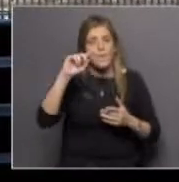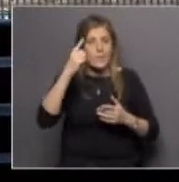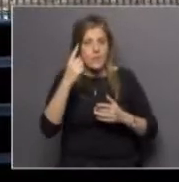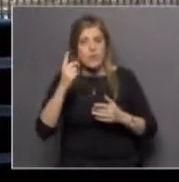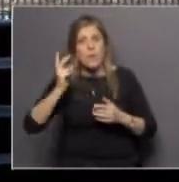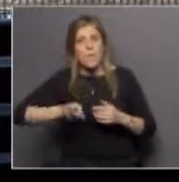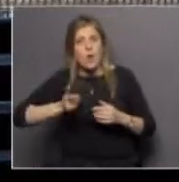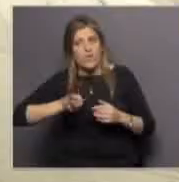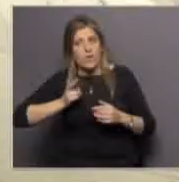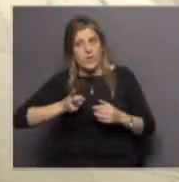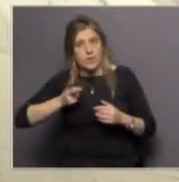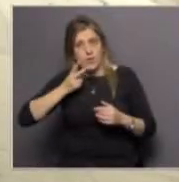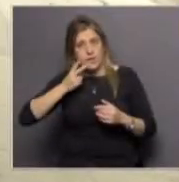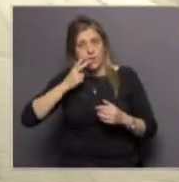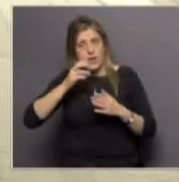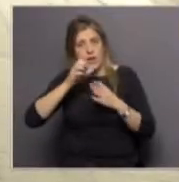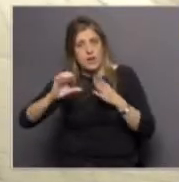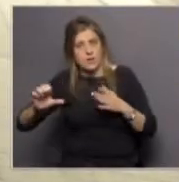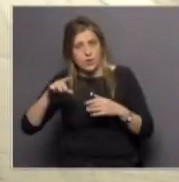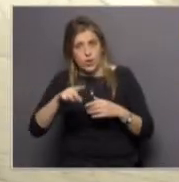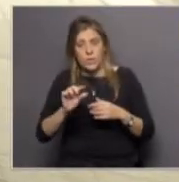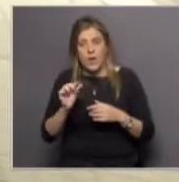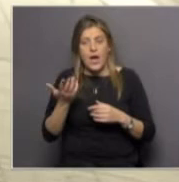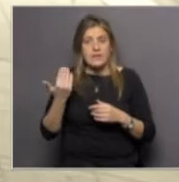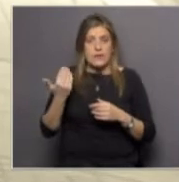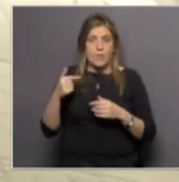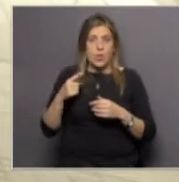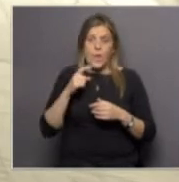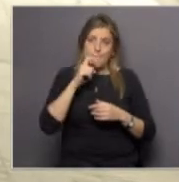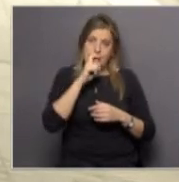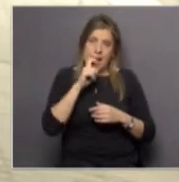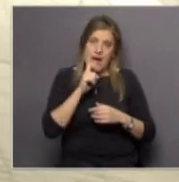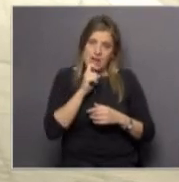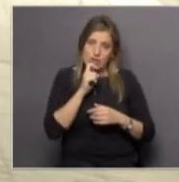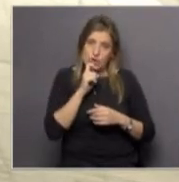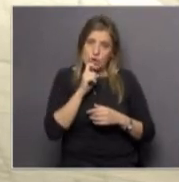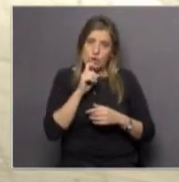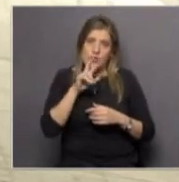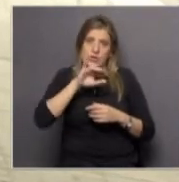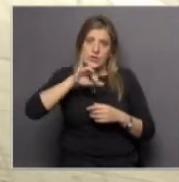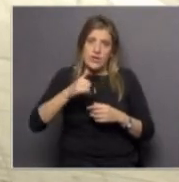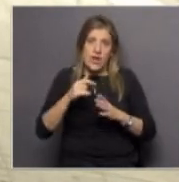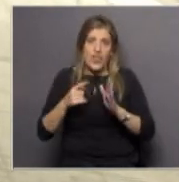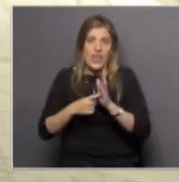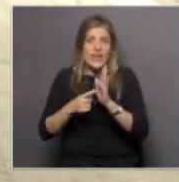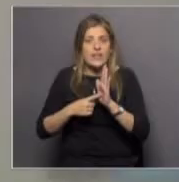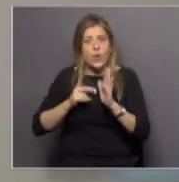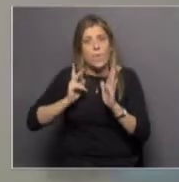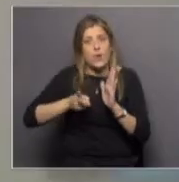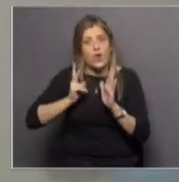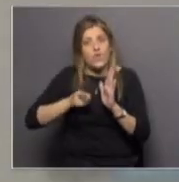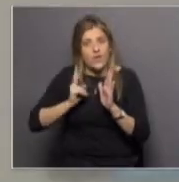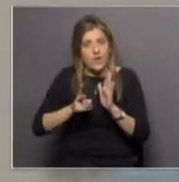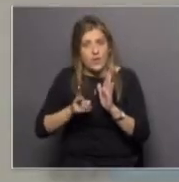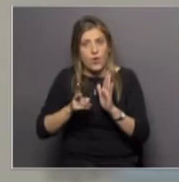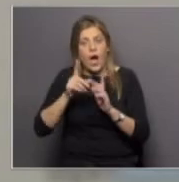estos dispositivos lo nuevo es que recientemente en marzo se separan de ese decreto de prohibición algunos